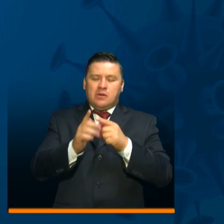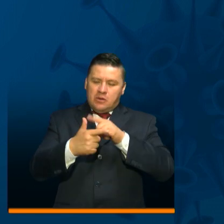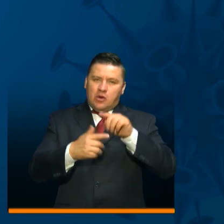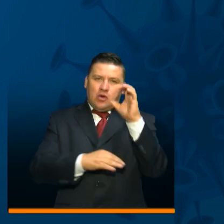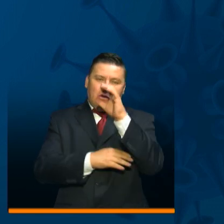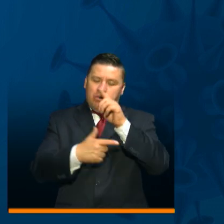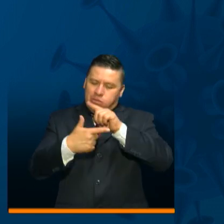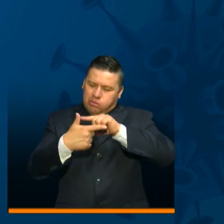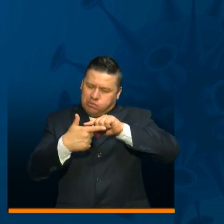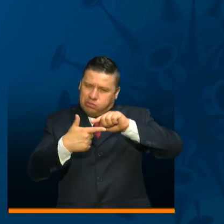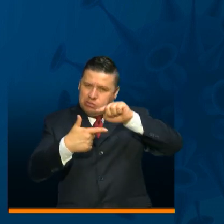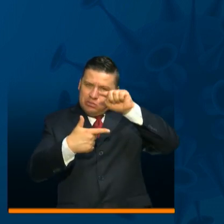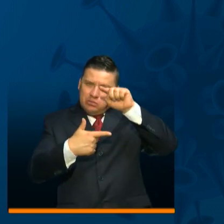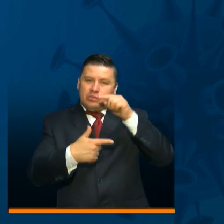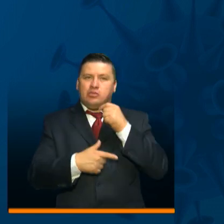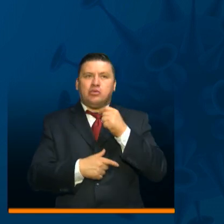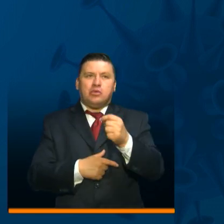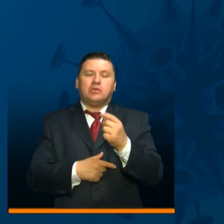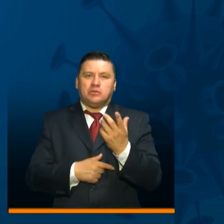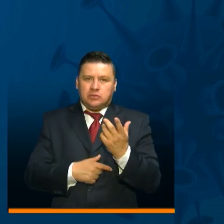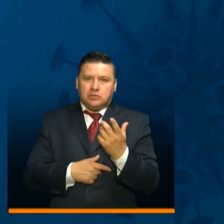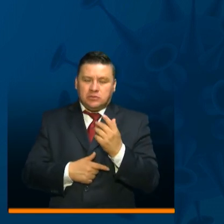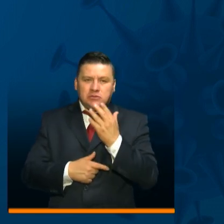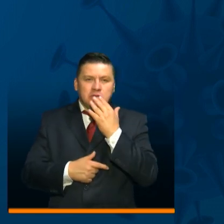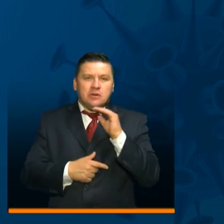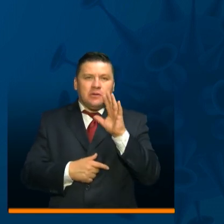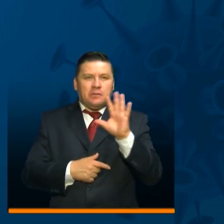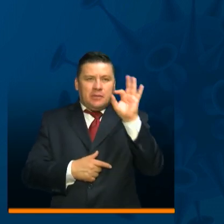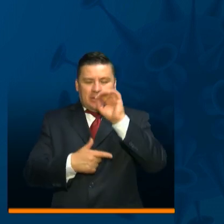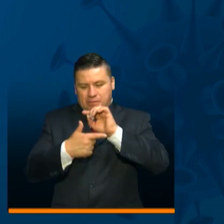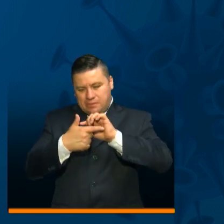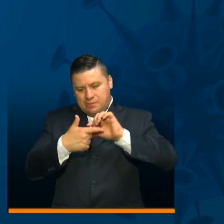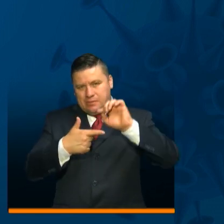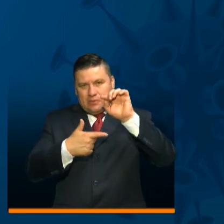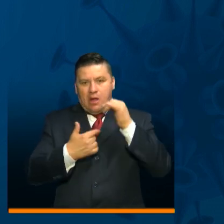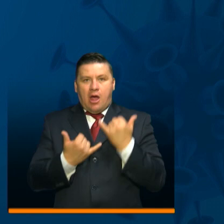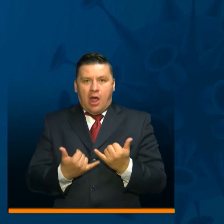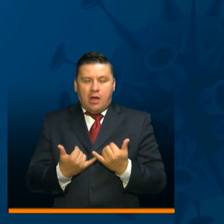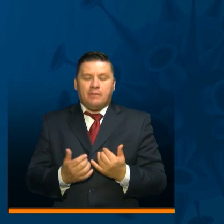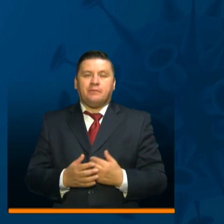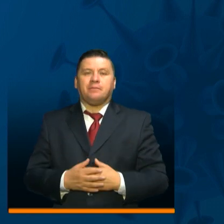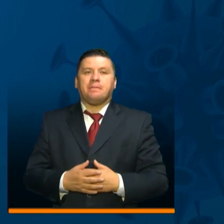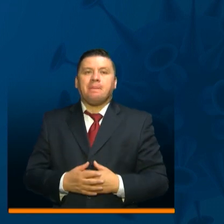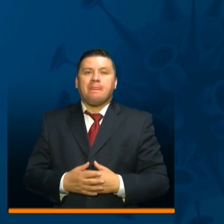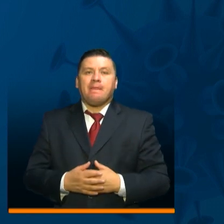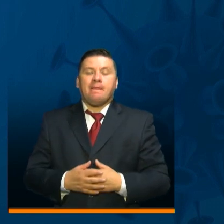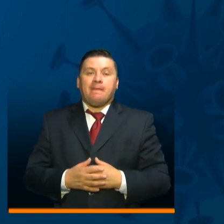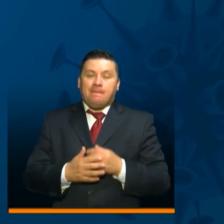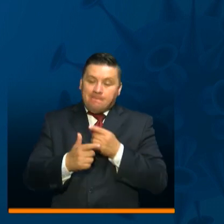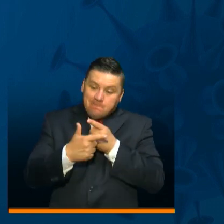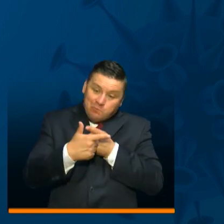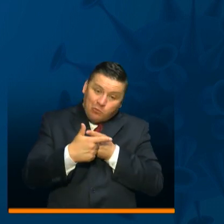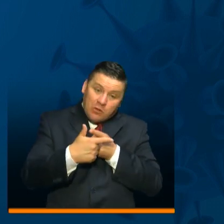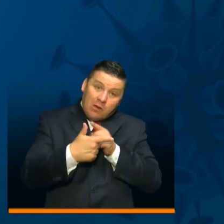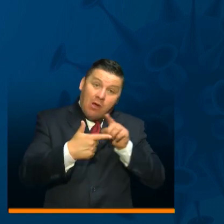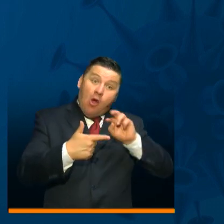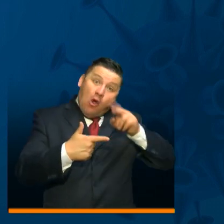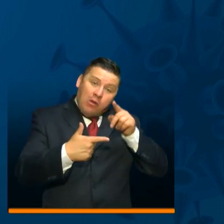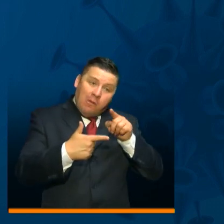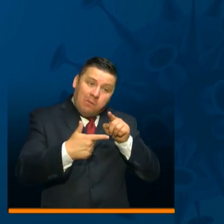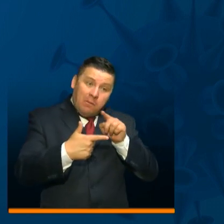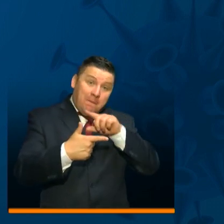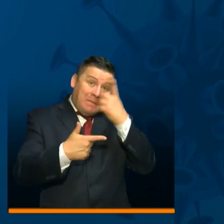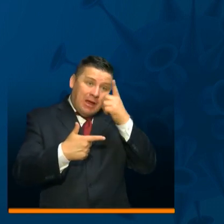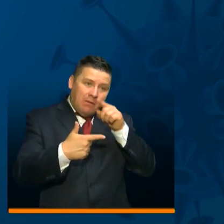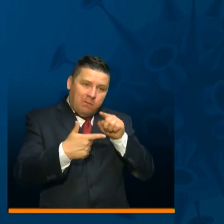curva epidémica en Colombia para el momento actual. Y la curva que está en la